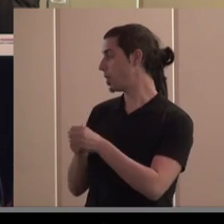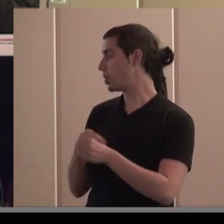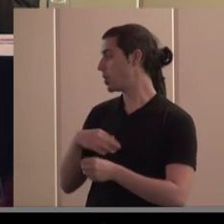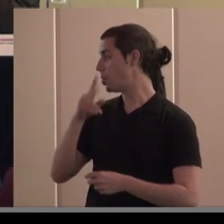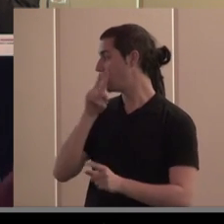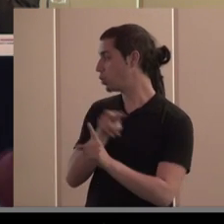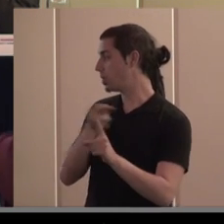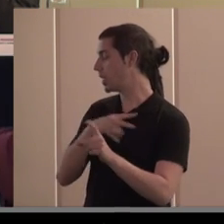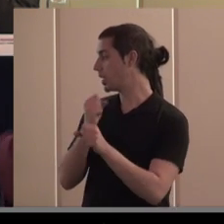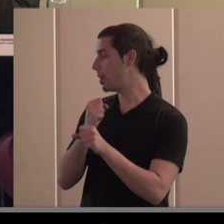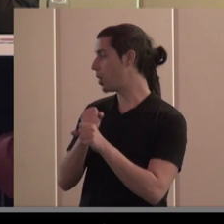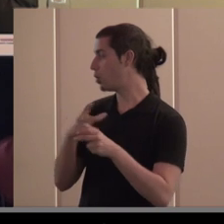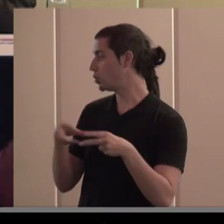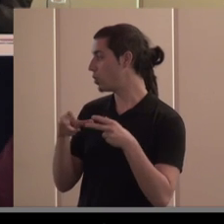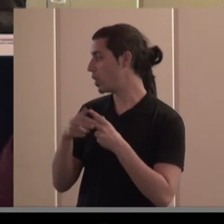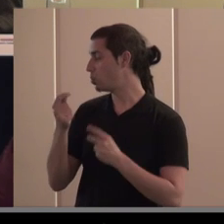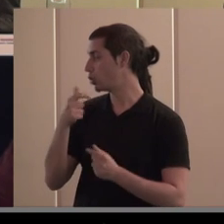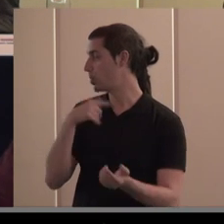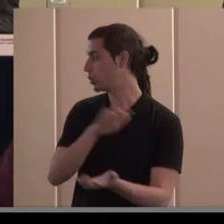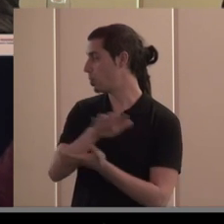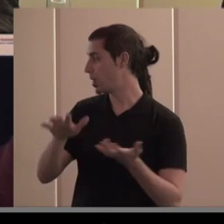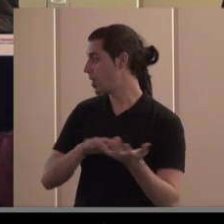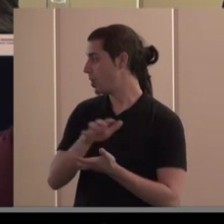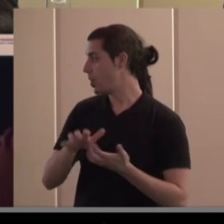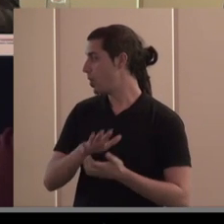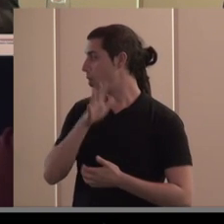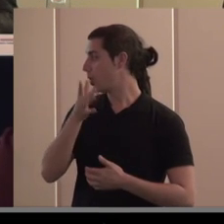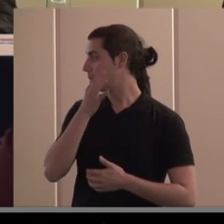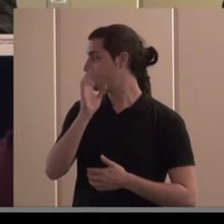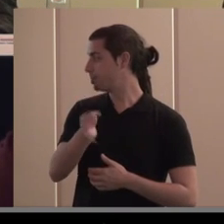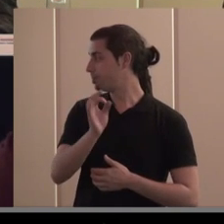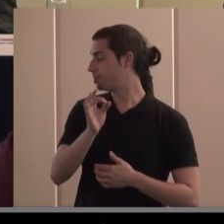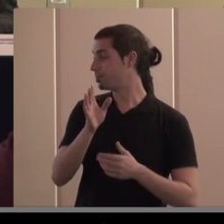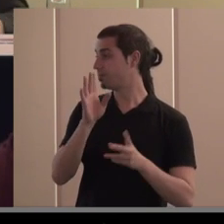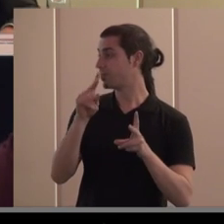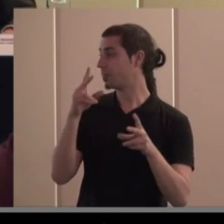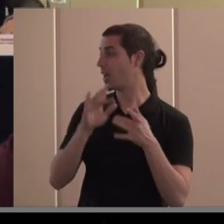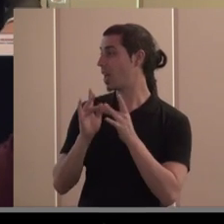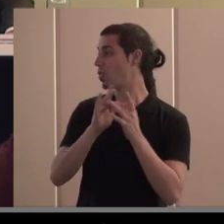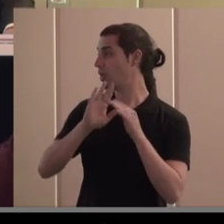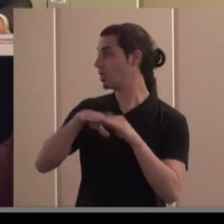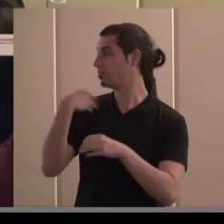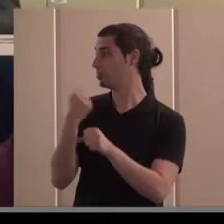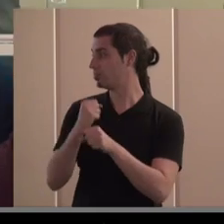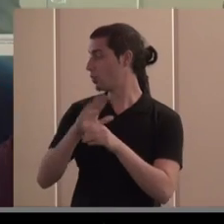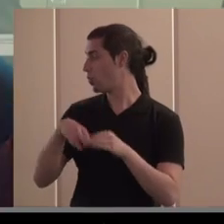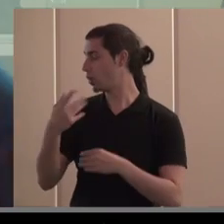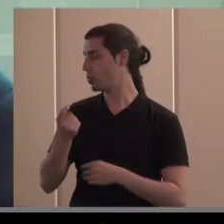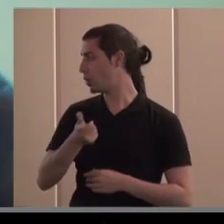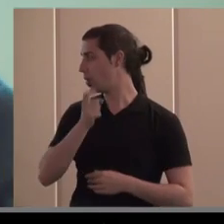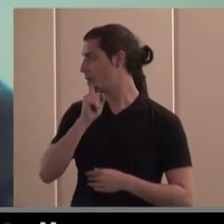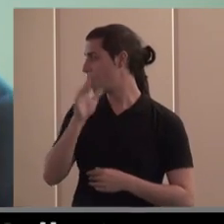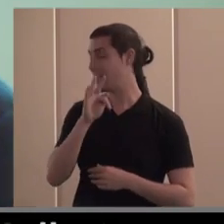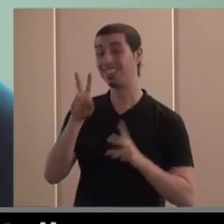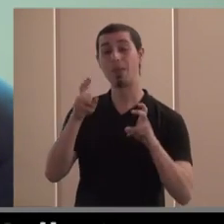el punto de vista de trabajo social y de cooperativismo es más complicado porque las relaciones son extraordinarias pero es difícil que entren desde el punto de vista